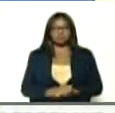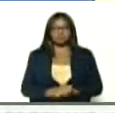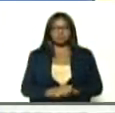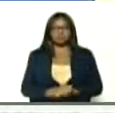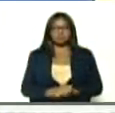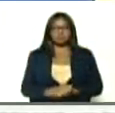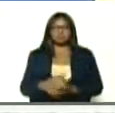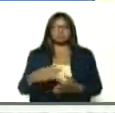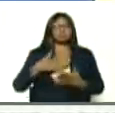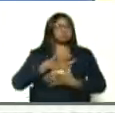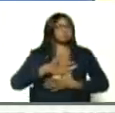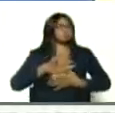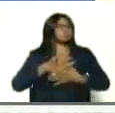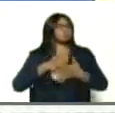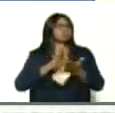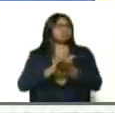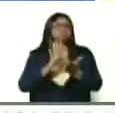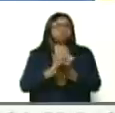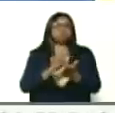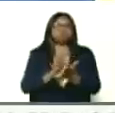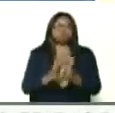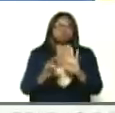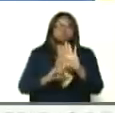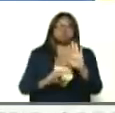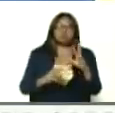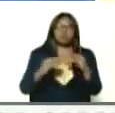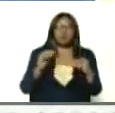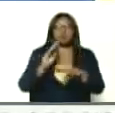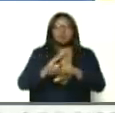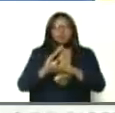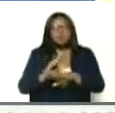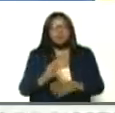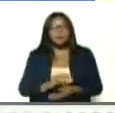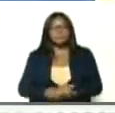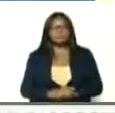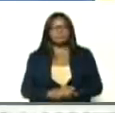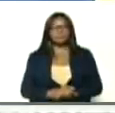una relajación, de medida, de prevención,